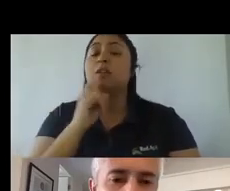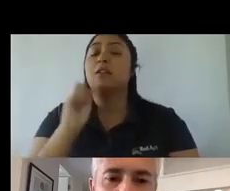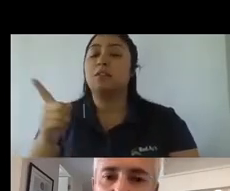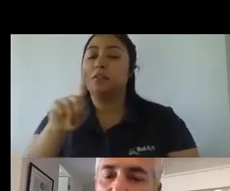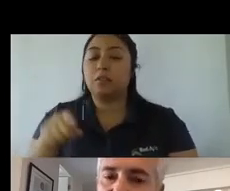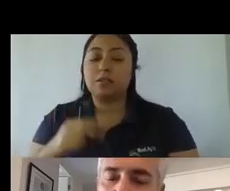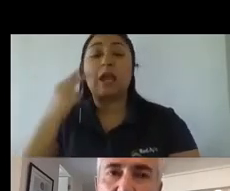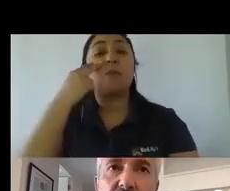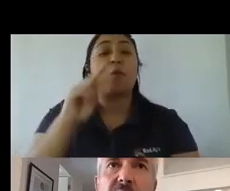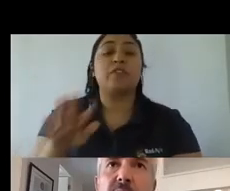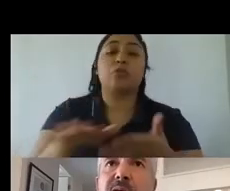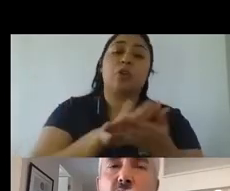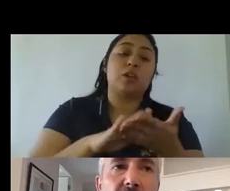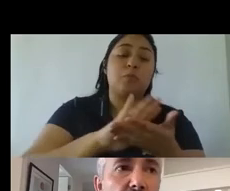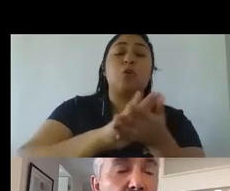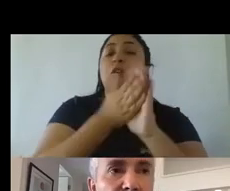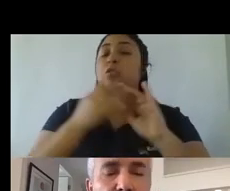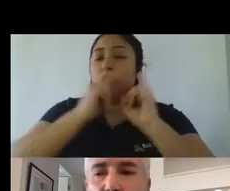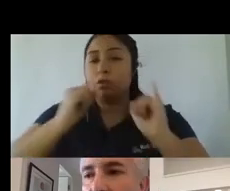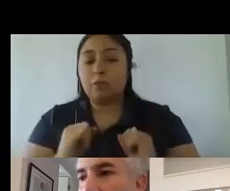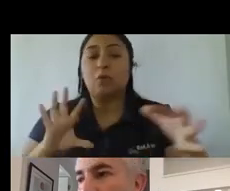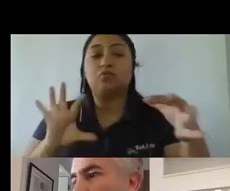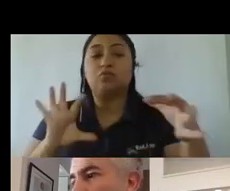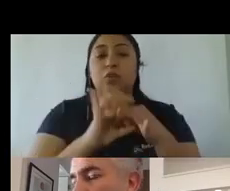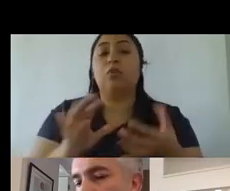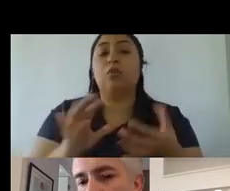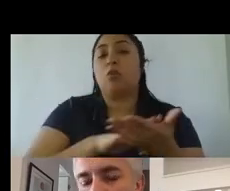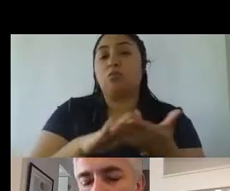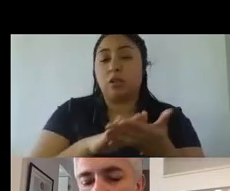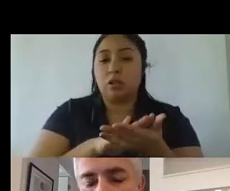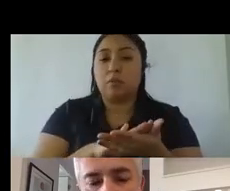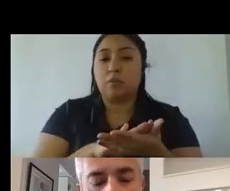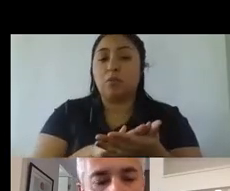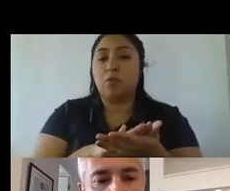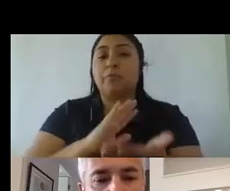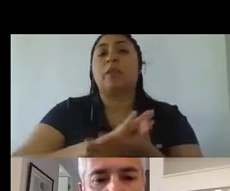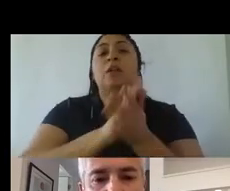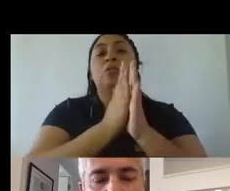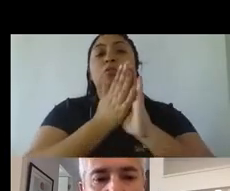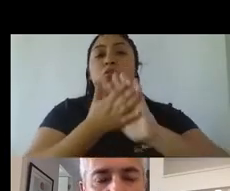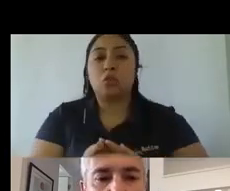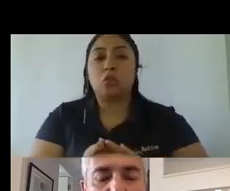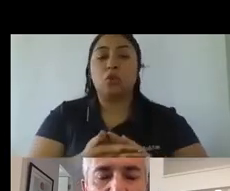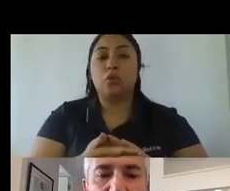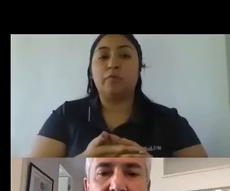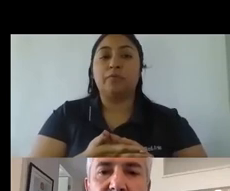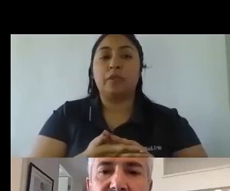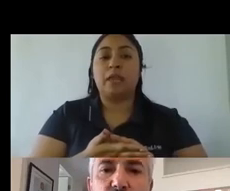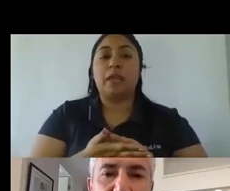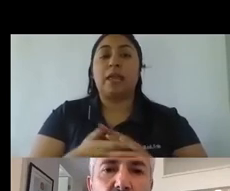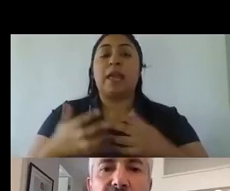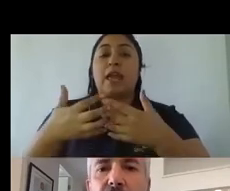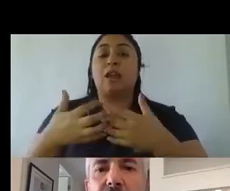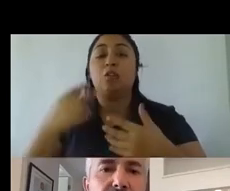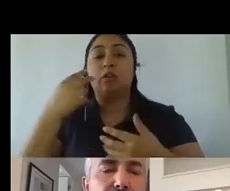ejemplos de todo tipo vinculados por ejemplo a todo lo que sucedió en Estados Unidos hace poco tiempo atrás y el